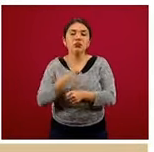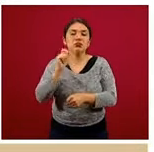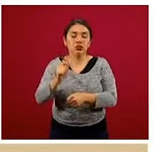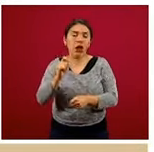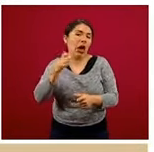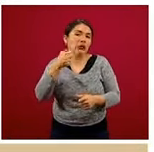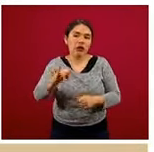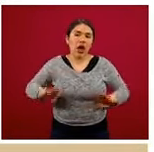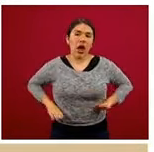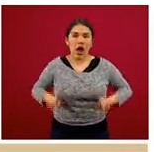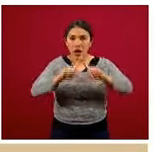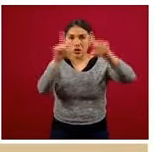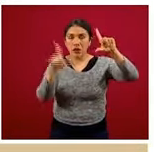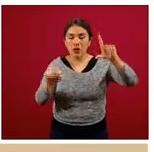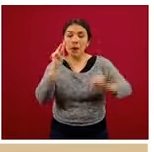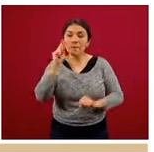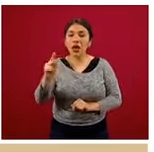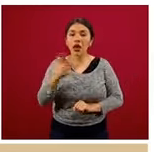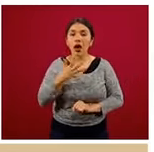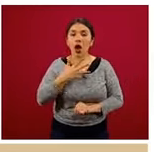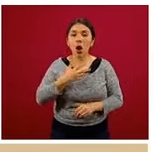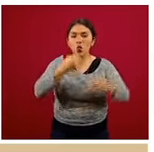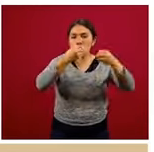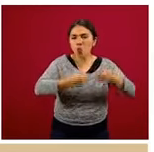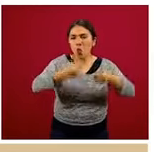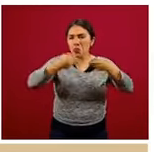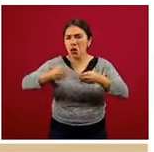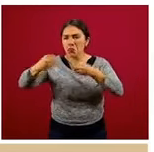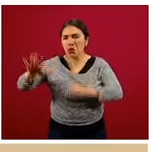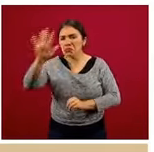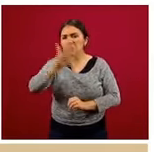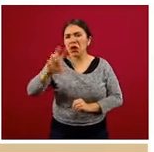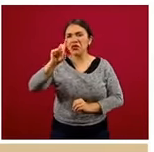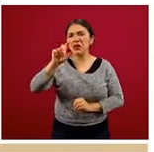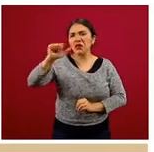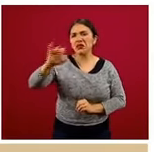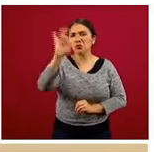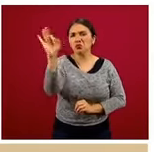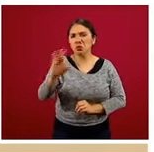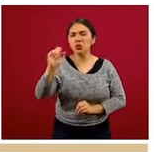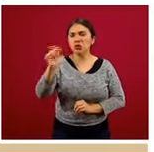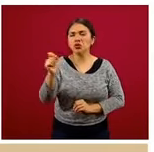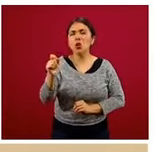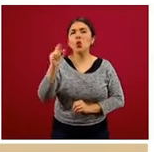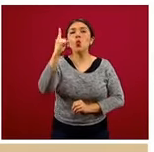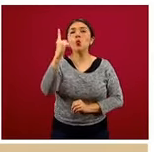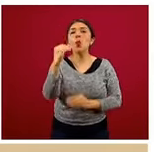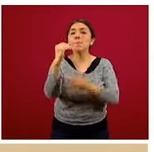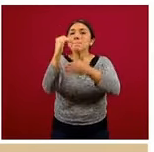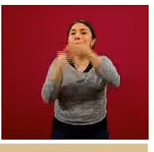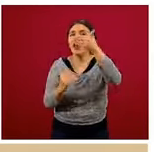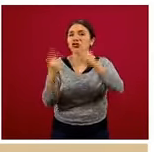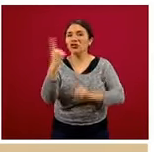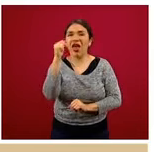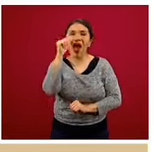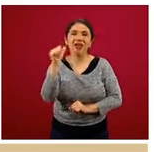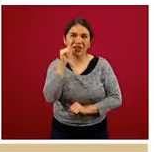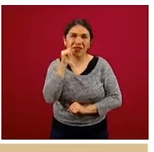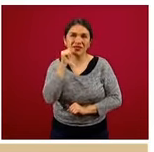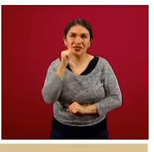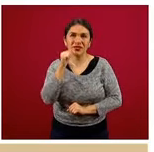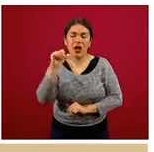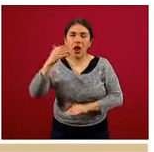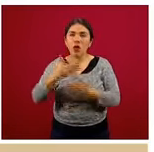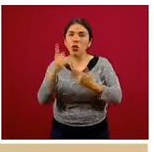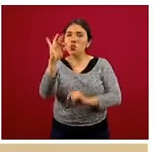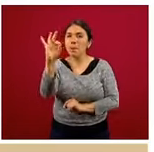nacional se encuentra la ocupación en un treinta y seis por ciento. Esto es un punto porcentual menos al que teníamos el día de ayer,